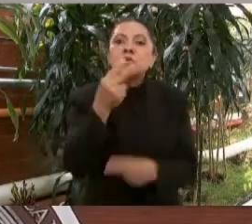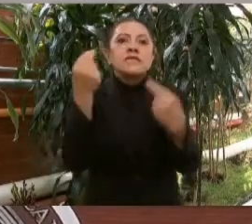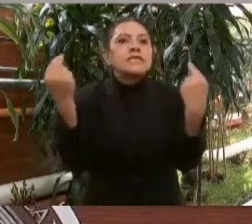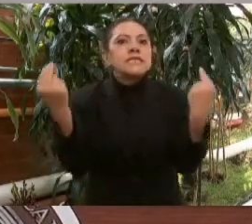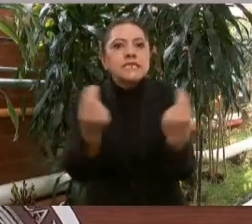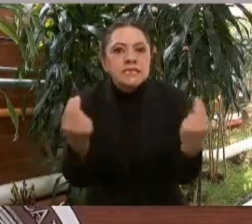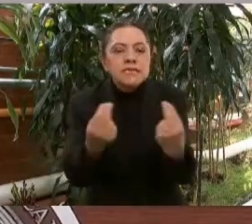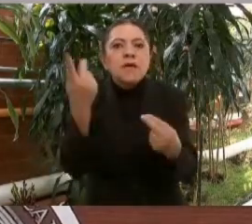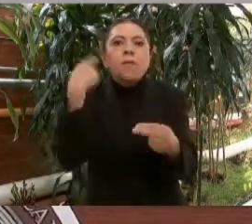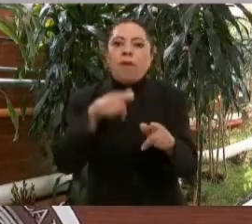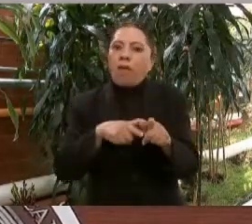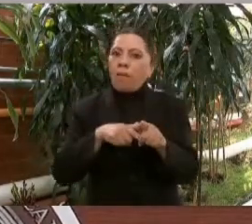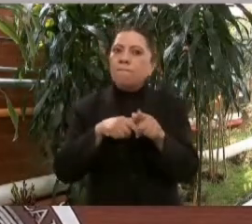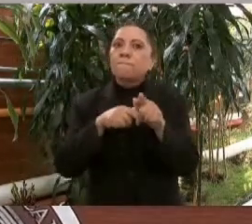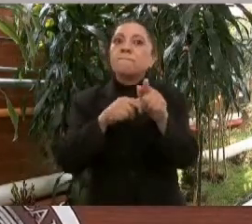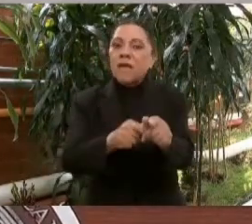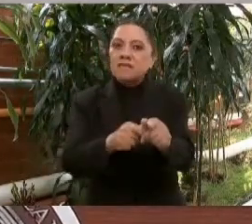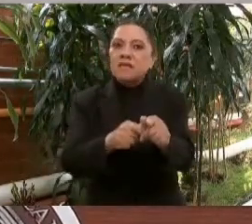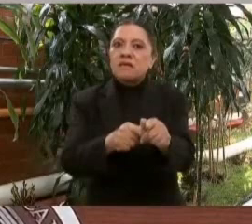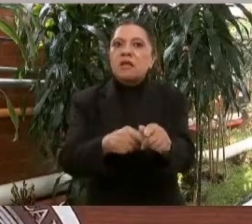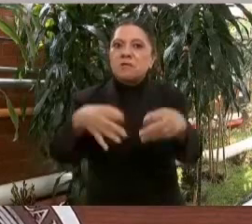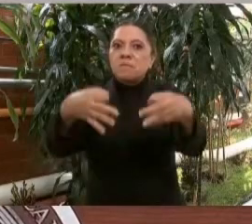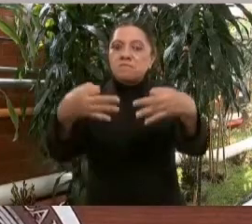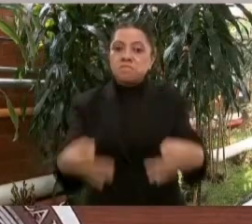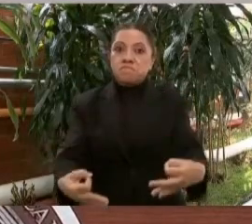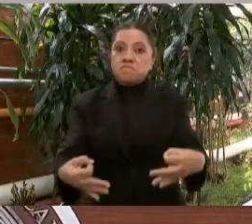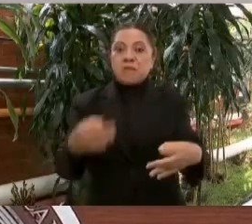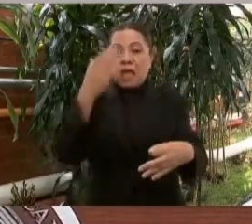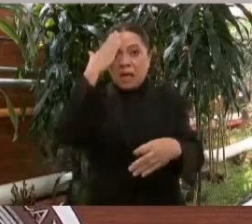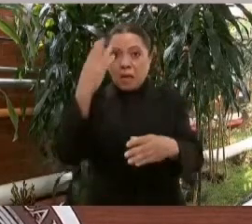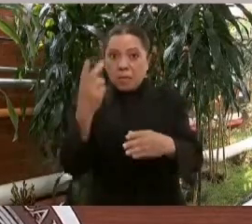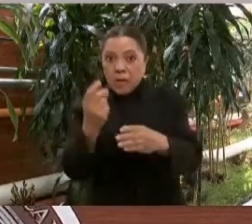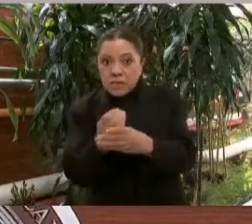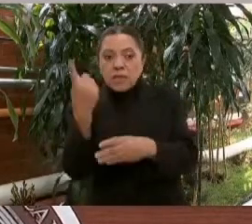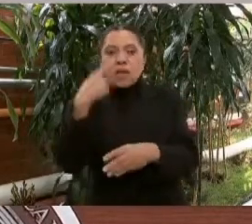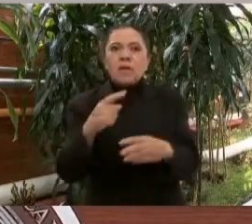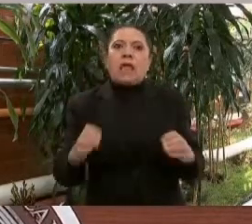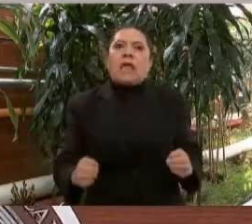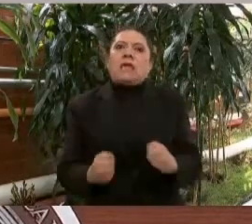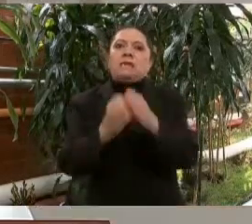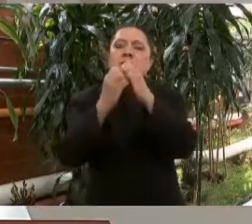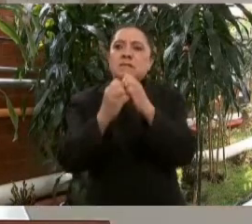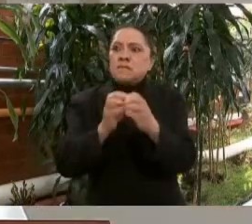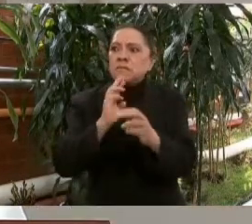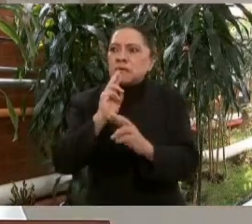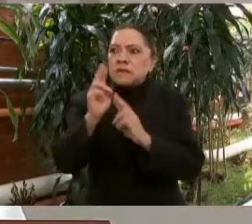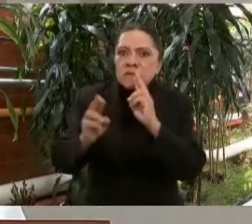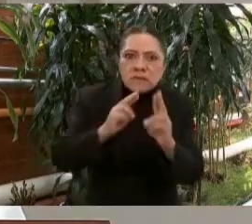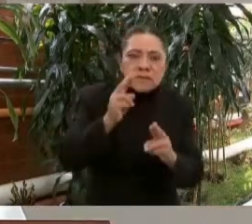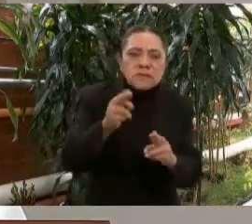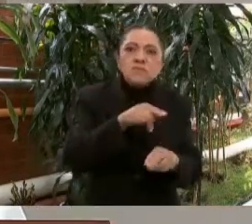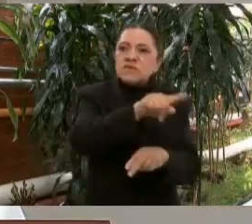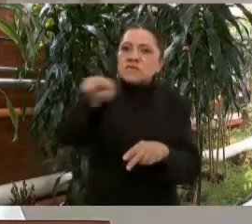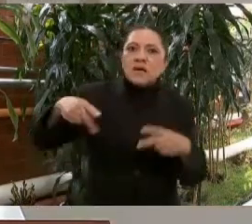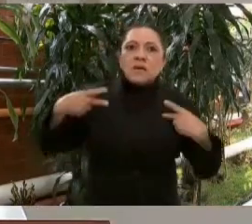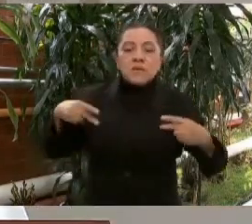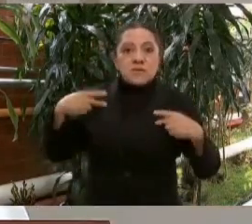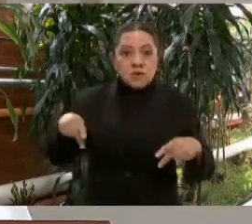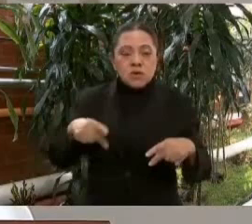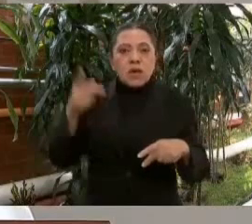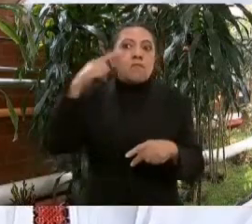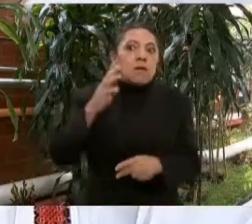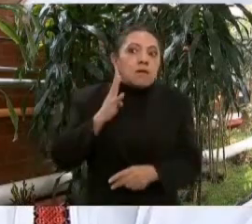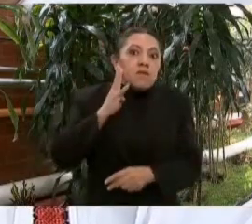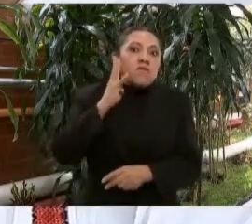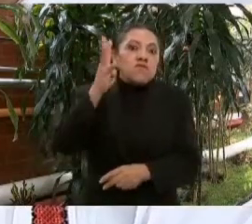adecuada capacidad de respuesta frente a la contingencia sanitaria, a la necesidad de fortalecer la infraestructura hospitalaria del